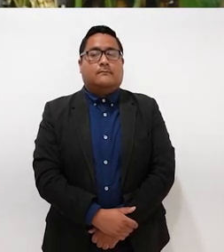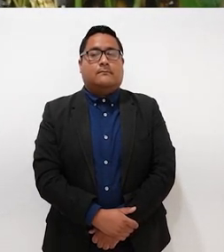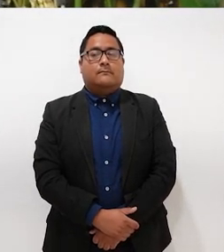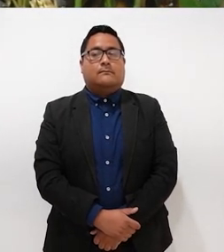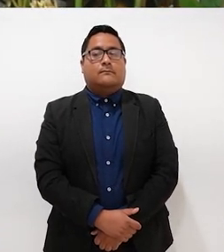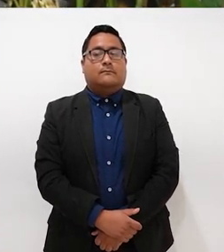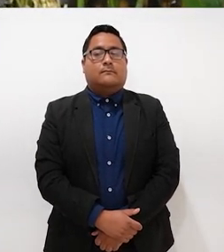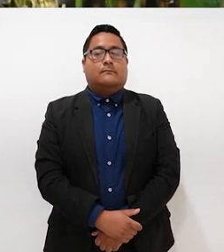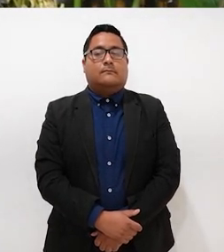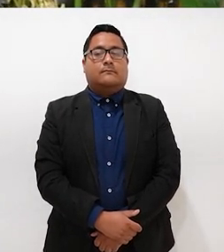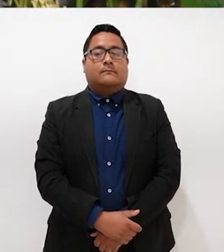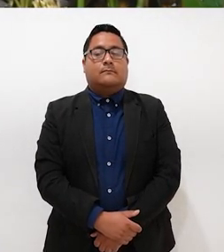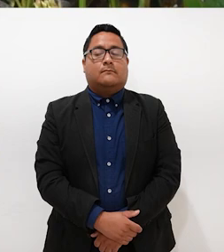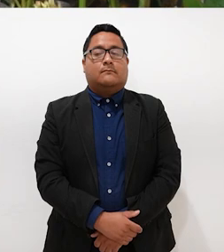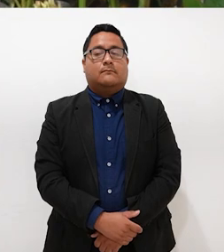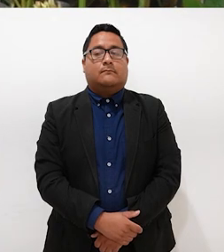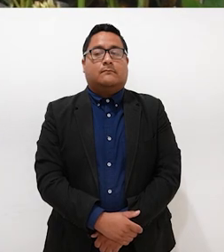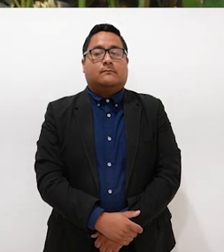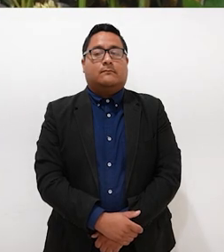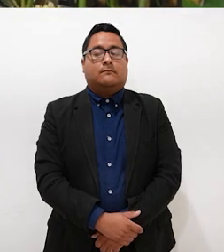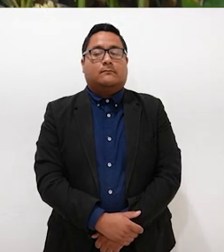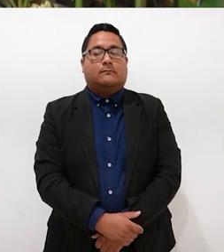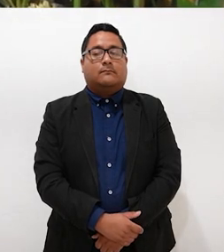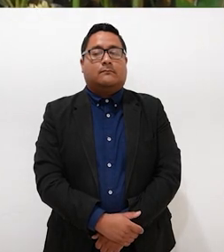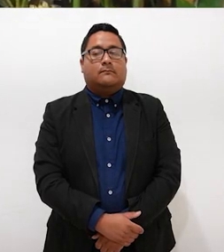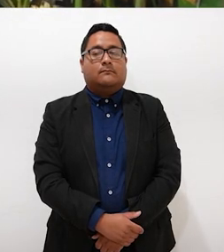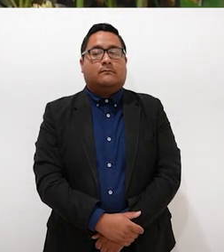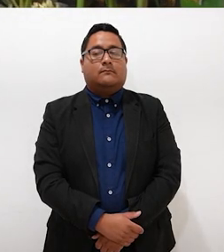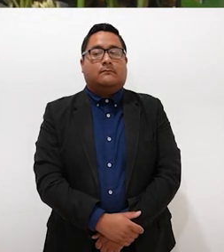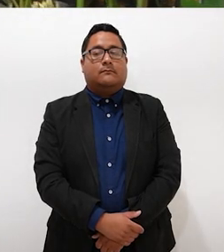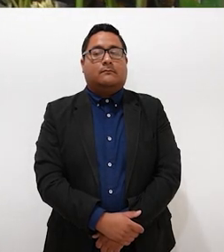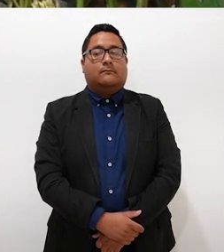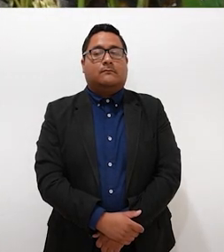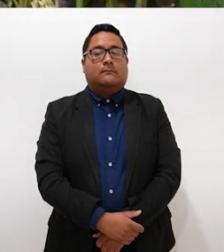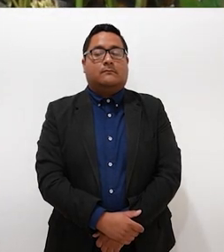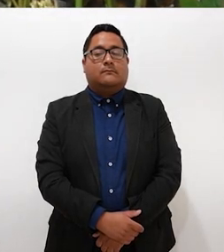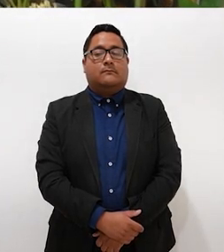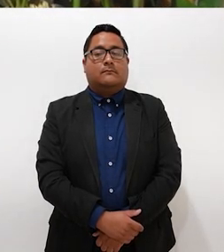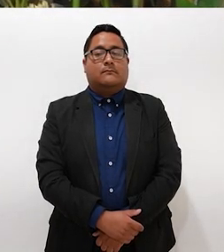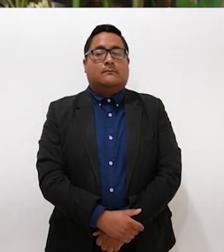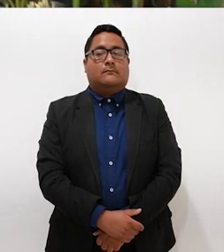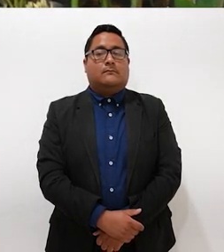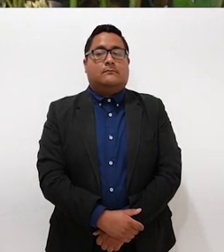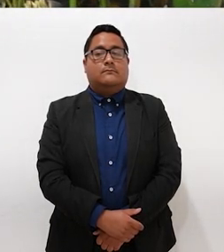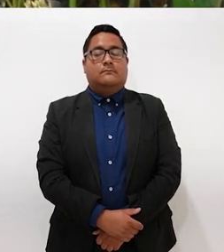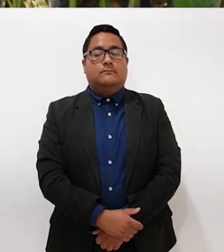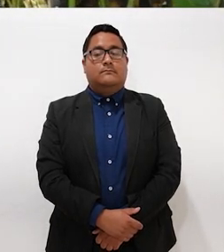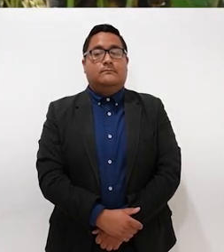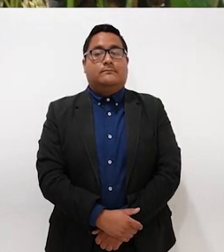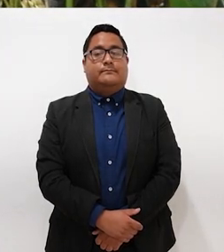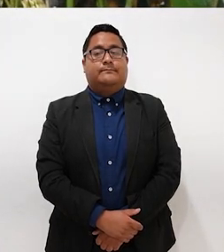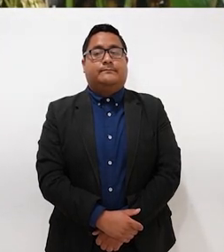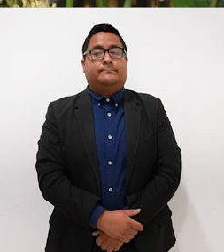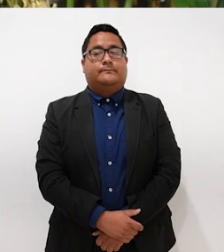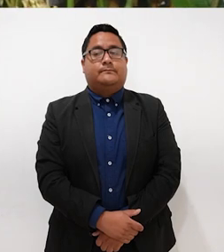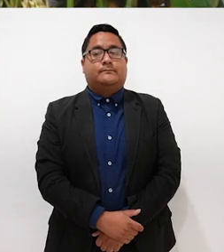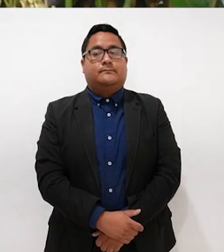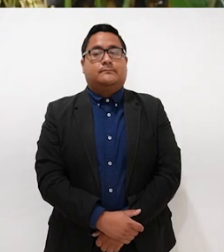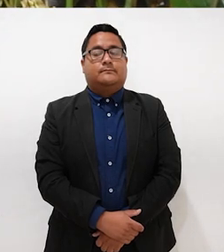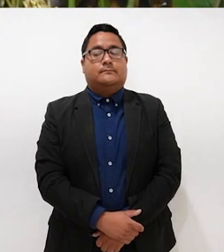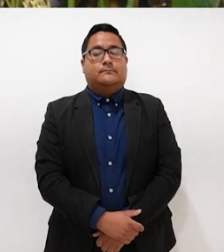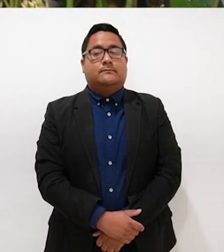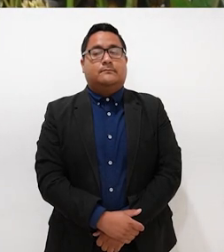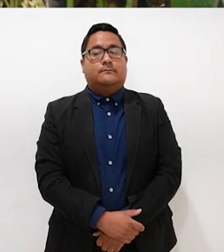Me dio mucho gusto tener esta reunión porque poco a poco voy aprendiendo más y progresando un poquito, ¿no? Hay muchos problemas como la discriminación